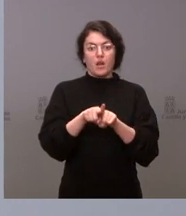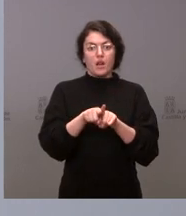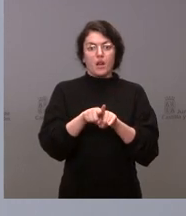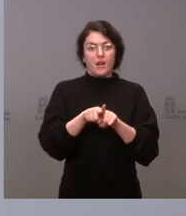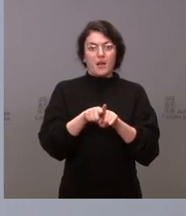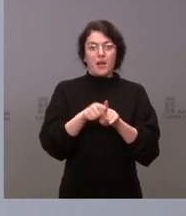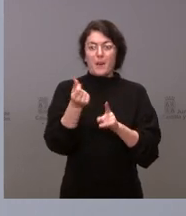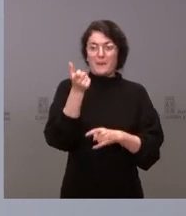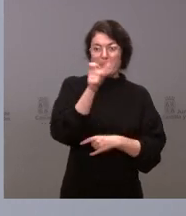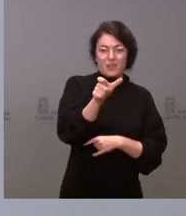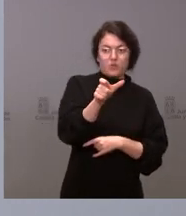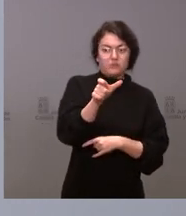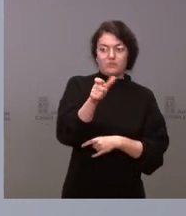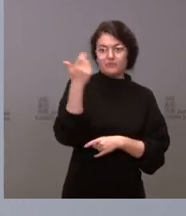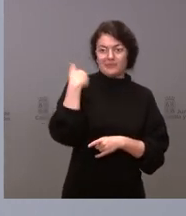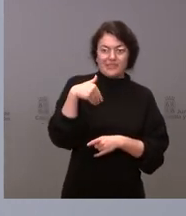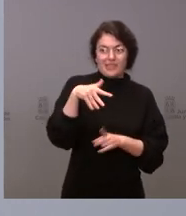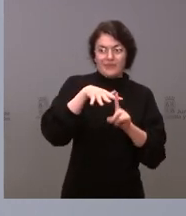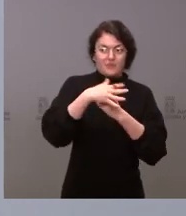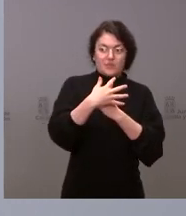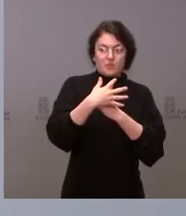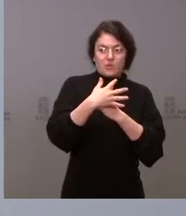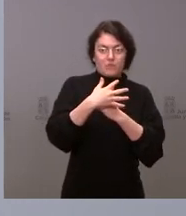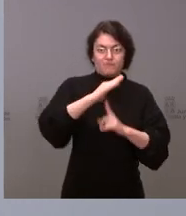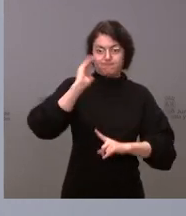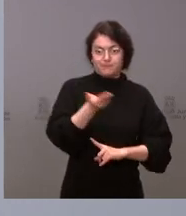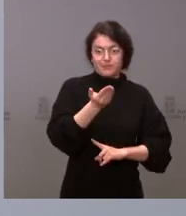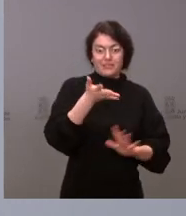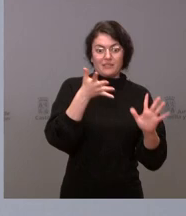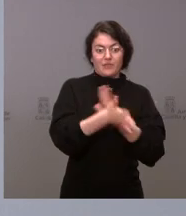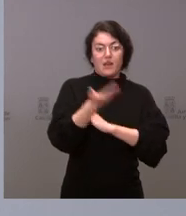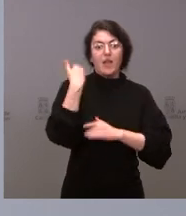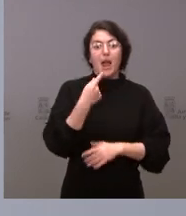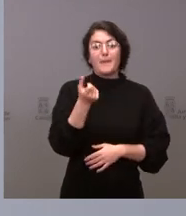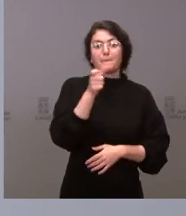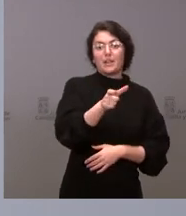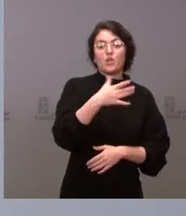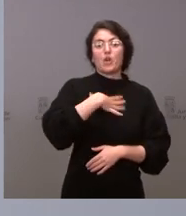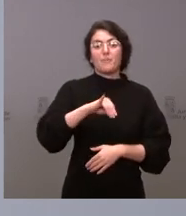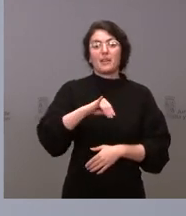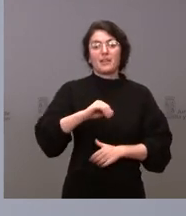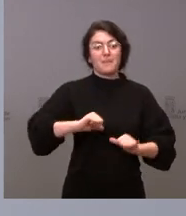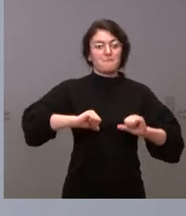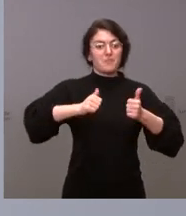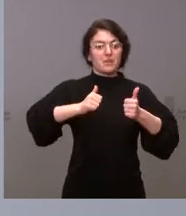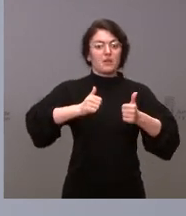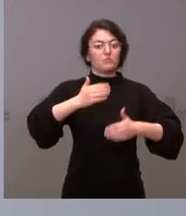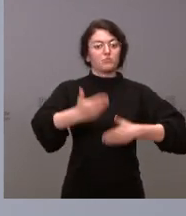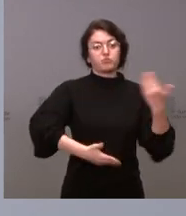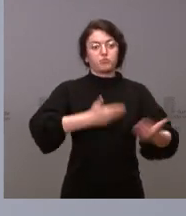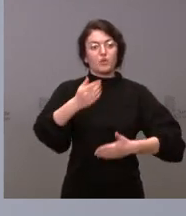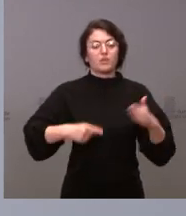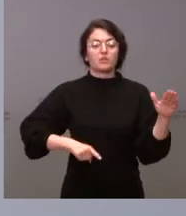circunstancias. Lo que hacemos aquí es abrir el mecanismo de actualización de estos precios para que los contratos se puedan seguir desarrollando y puedan seguir